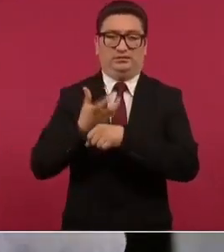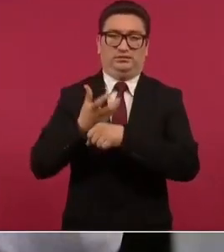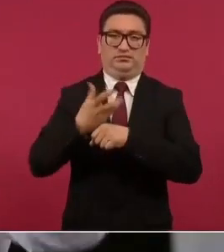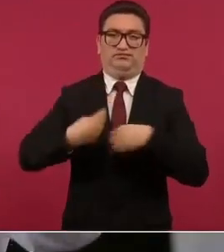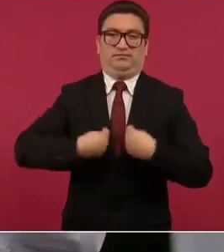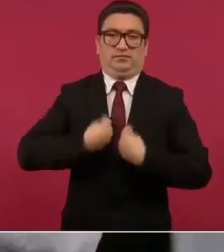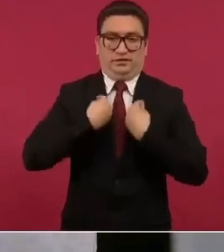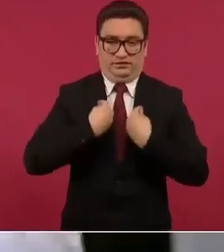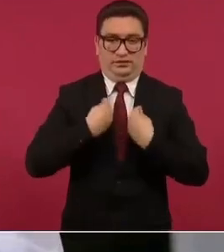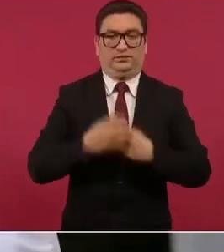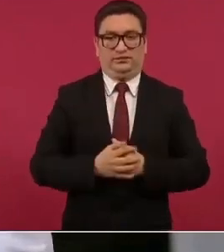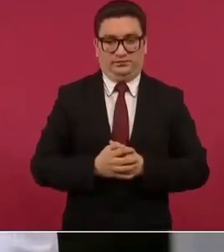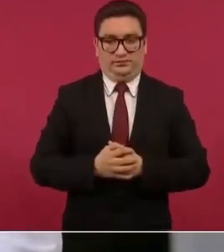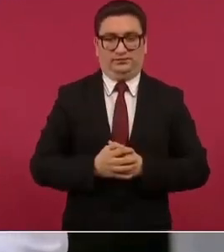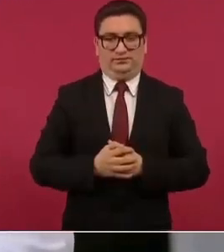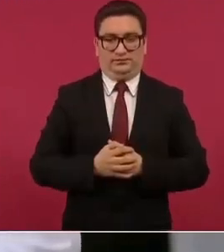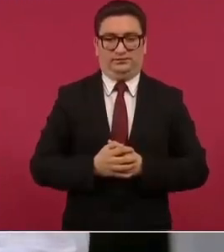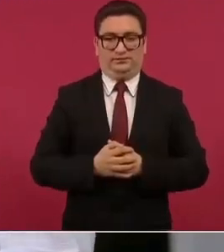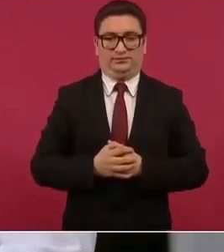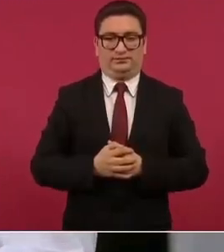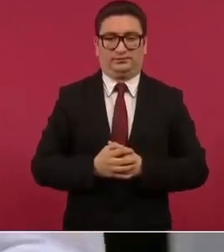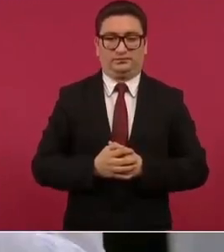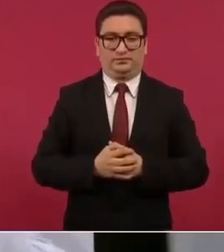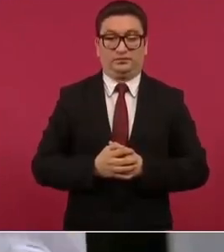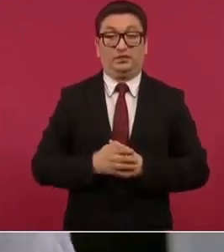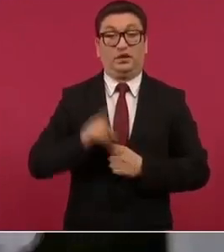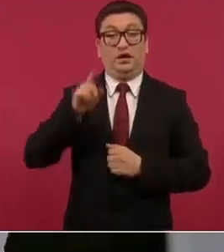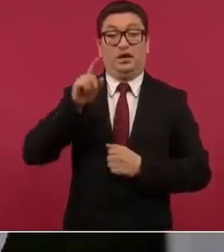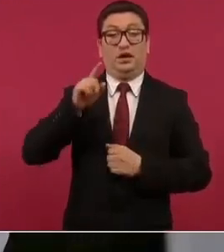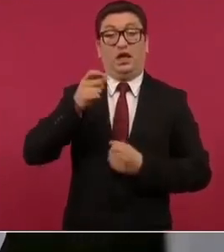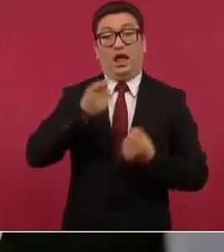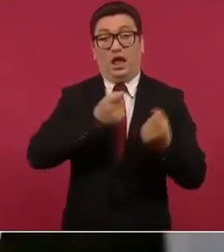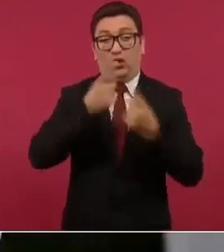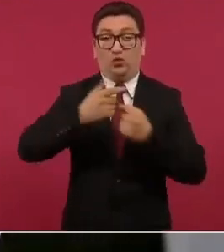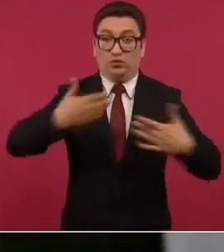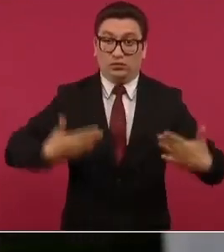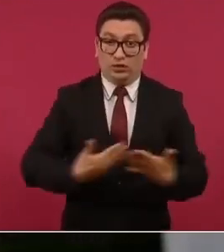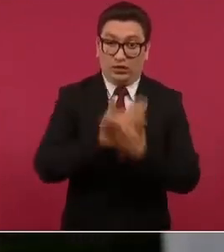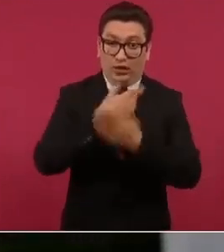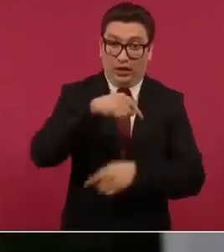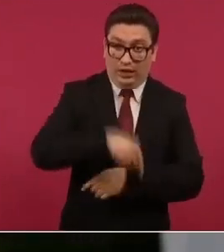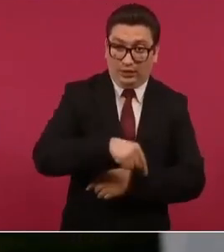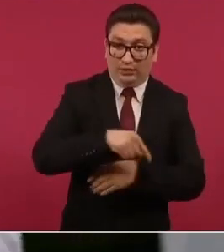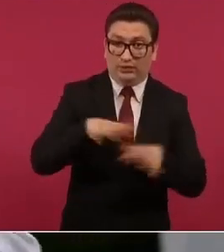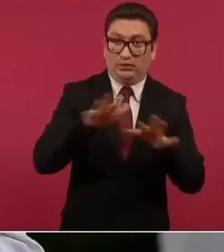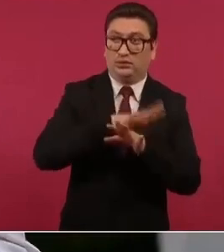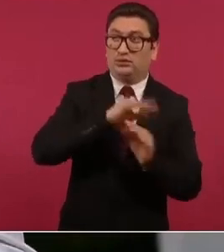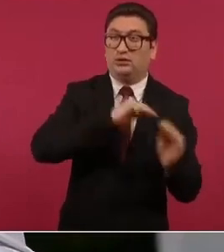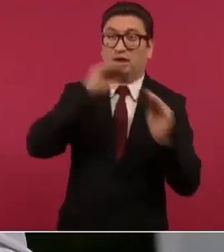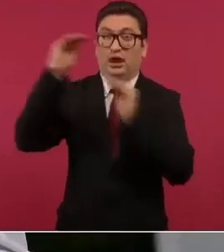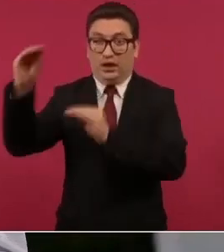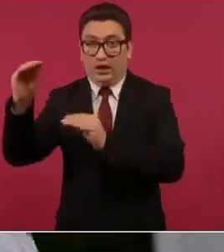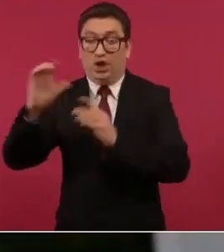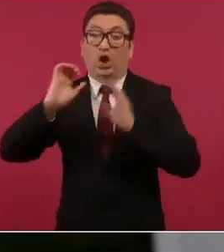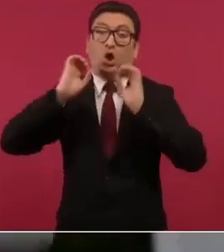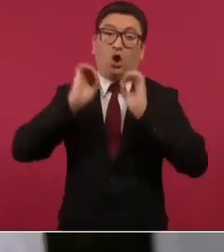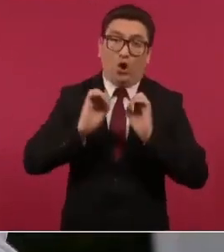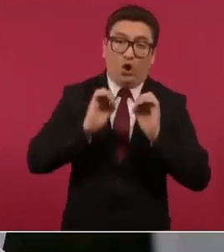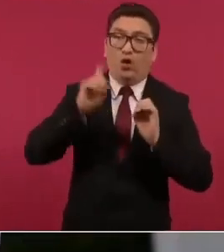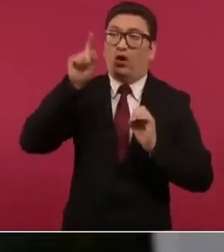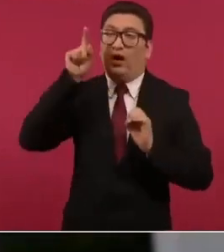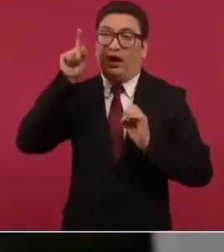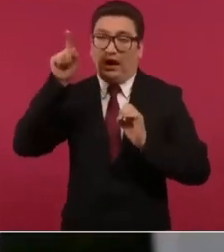ya sea los que nacieron aquí se fueron allá o los hijos de